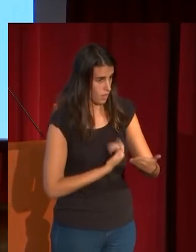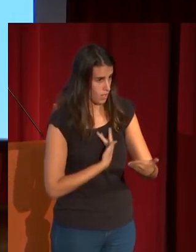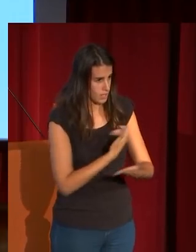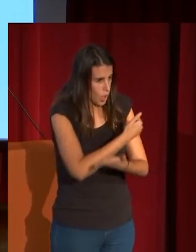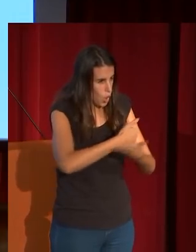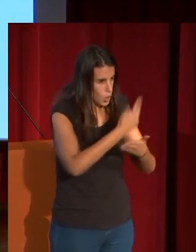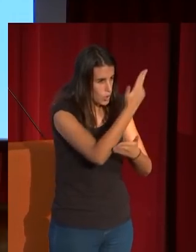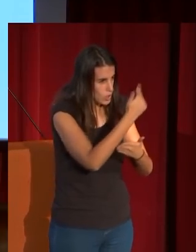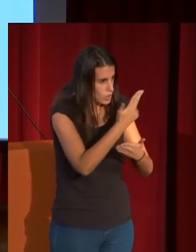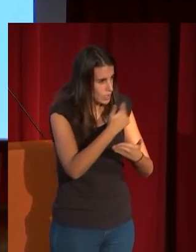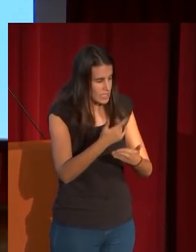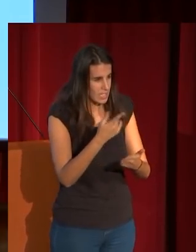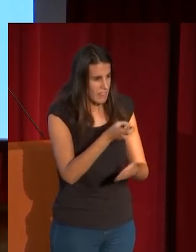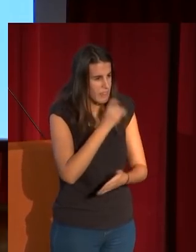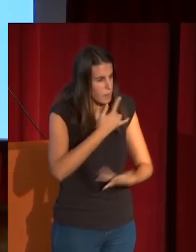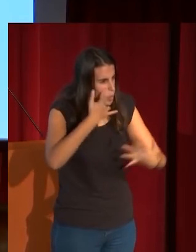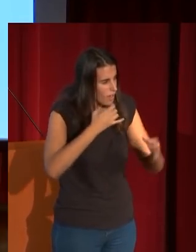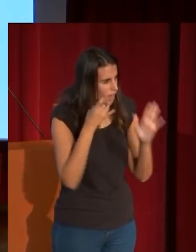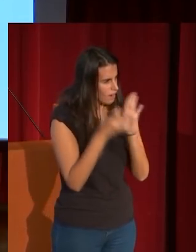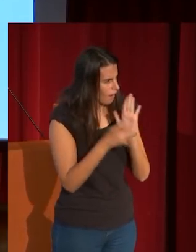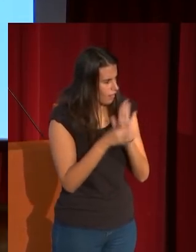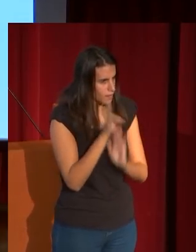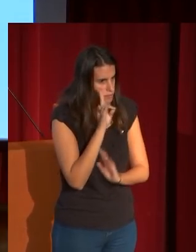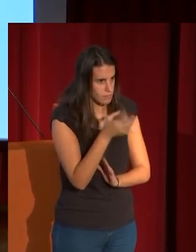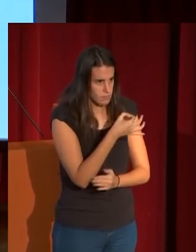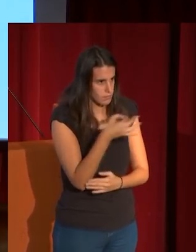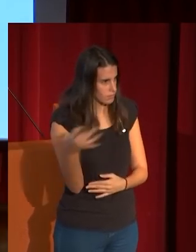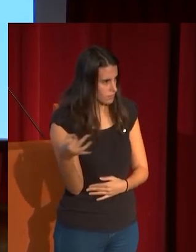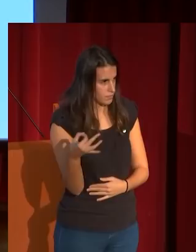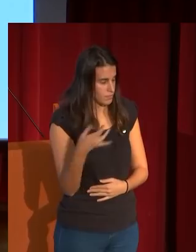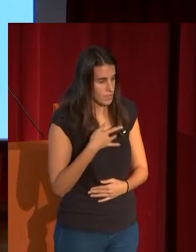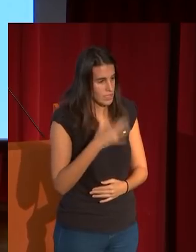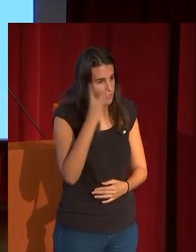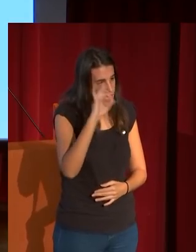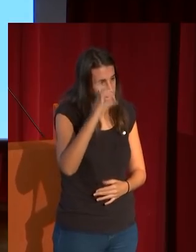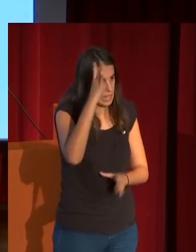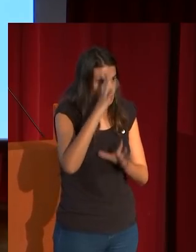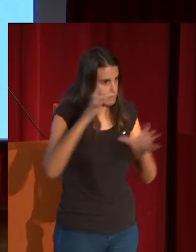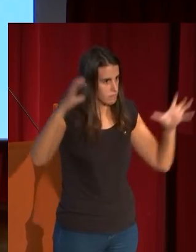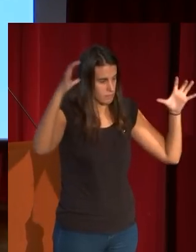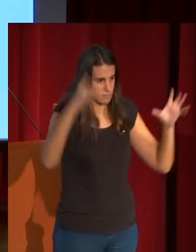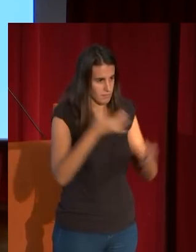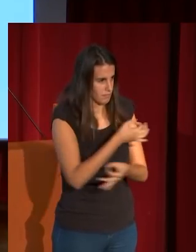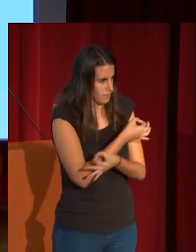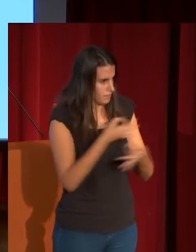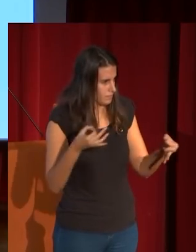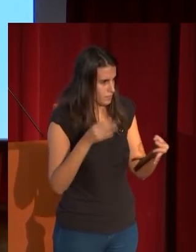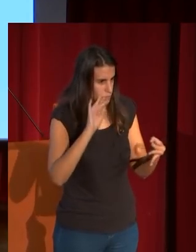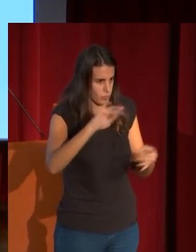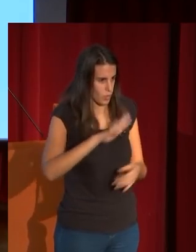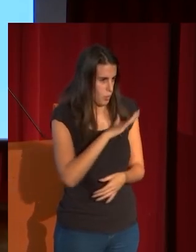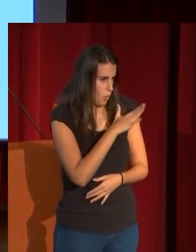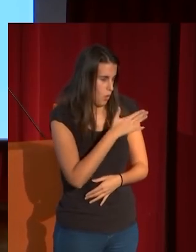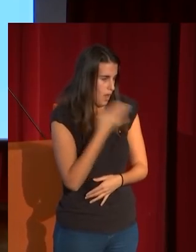más difícil con esas calidades desleídas que realmente nos dan una idea magnífica de la virtud